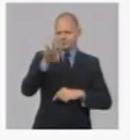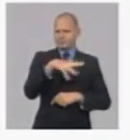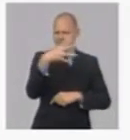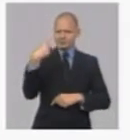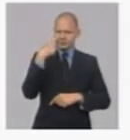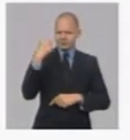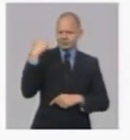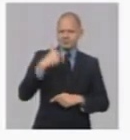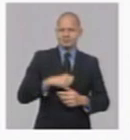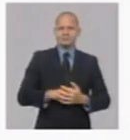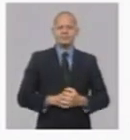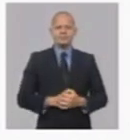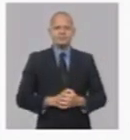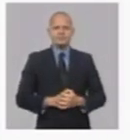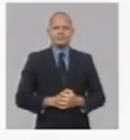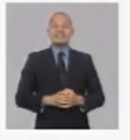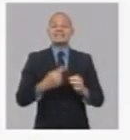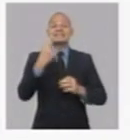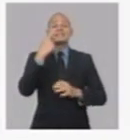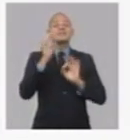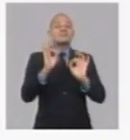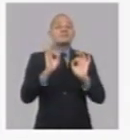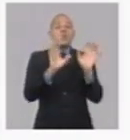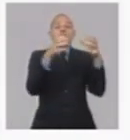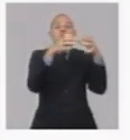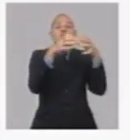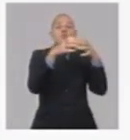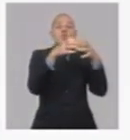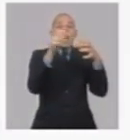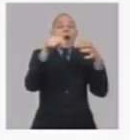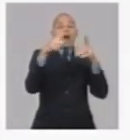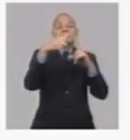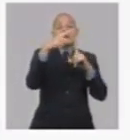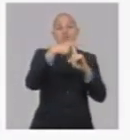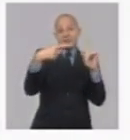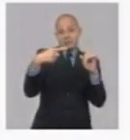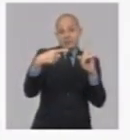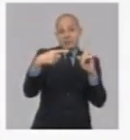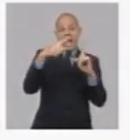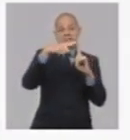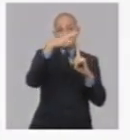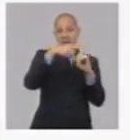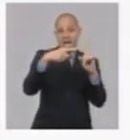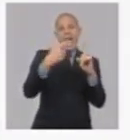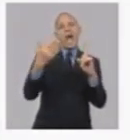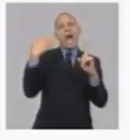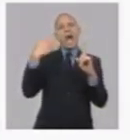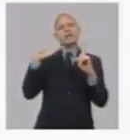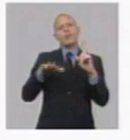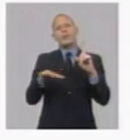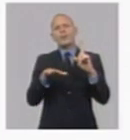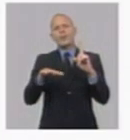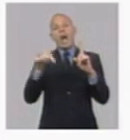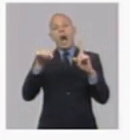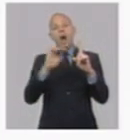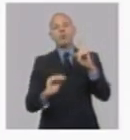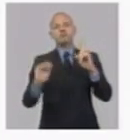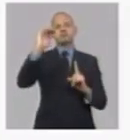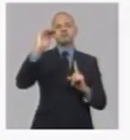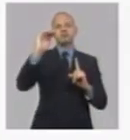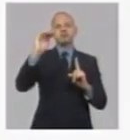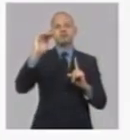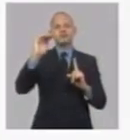complejidad y se incrementa la complejidad de estos técnicos de nivel medio. Y también de los requisitos de calificación de los técnicos de nivel superior.